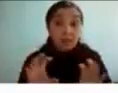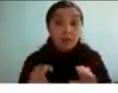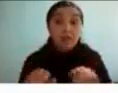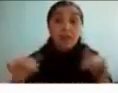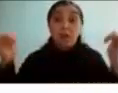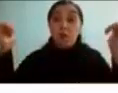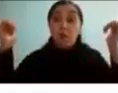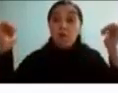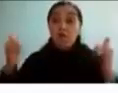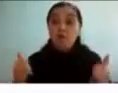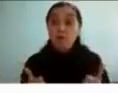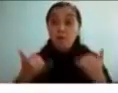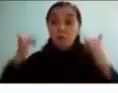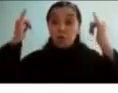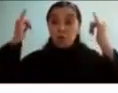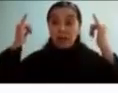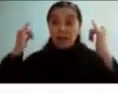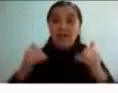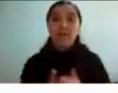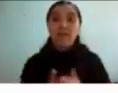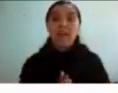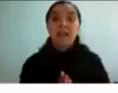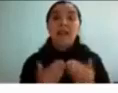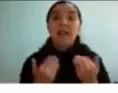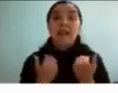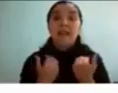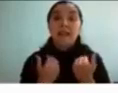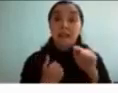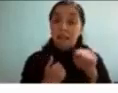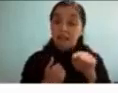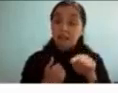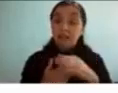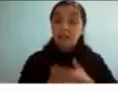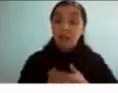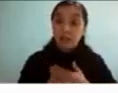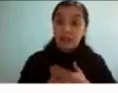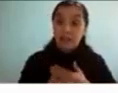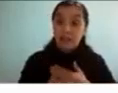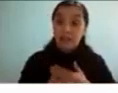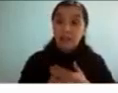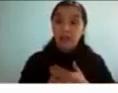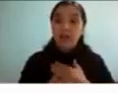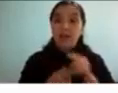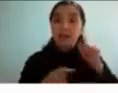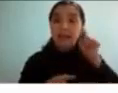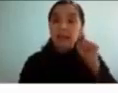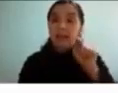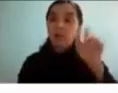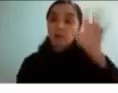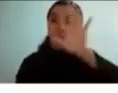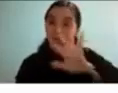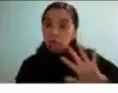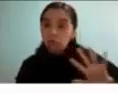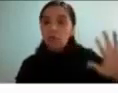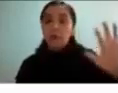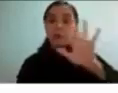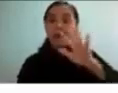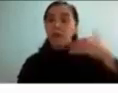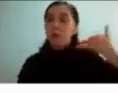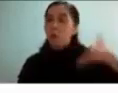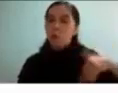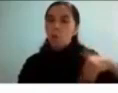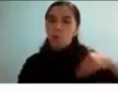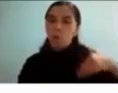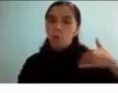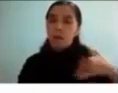etcétera así que eso es algo que vamos a quiero enfatizar mucho que eso fue un aspecto muy importante en todo este